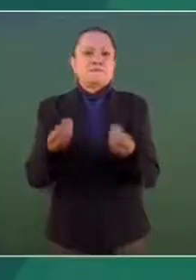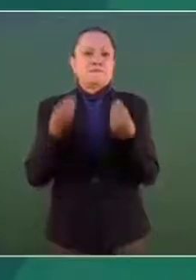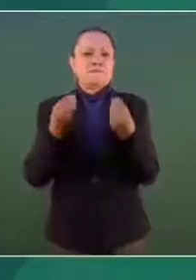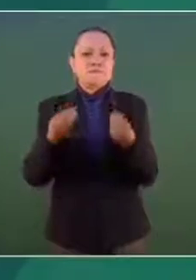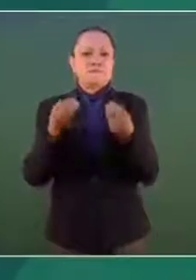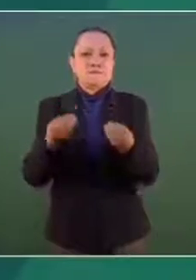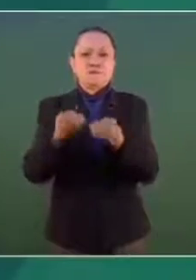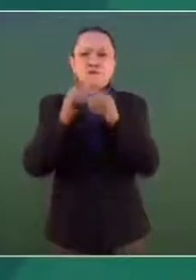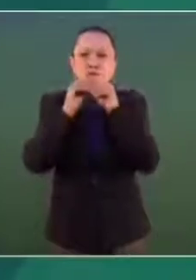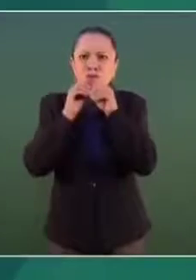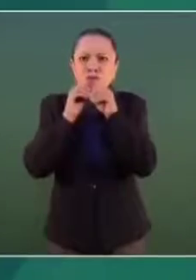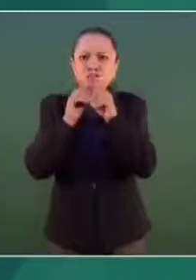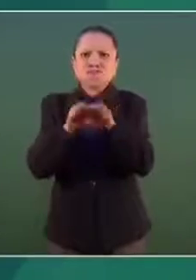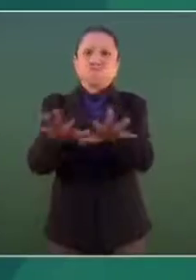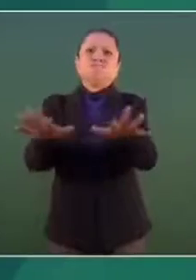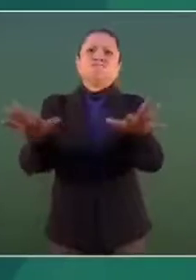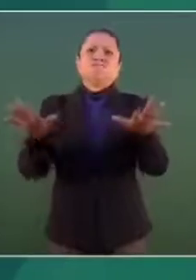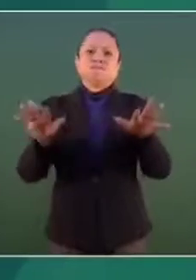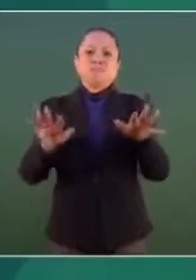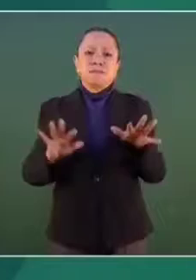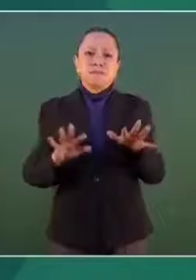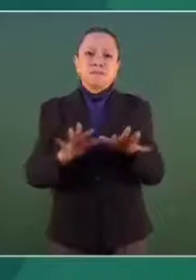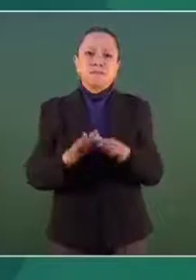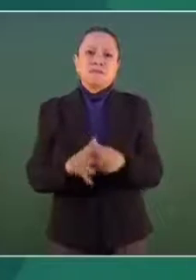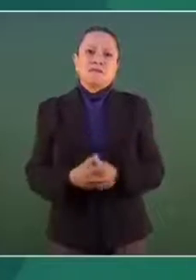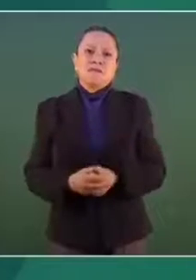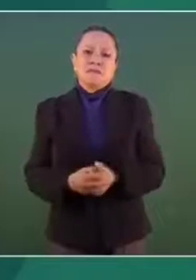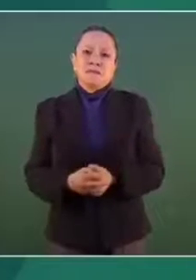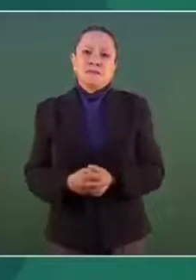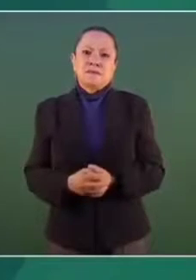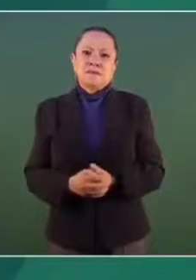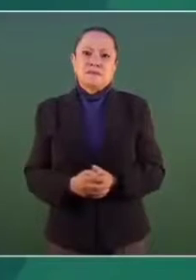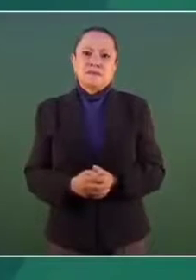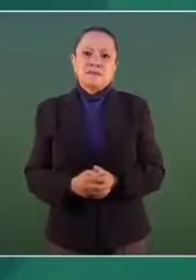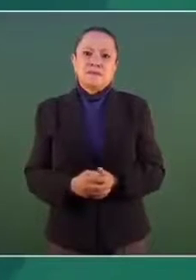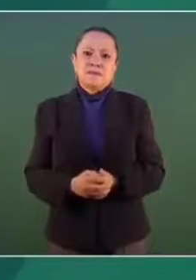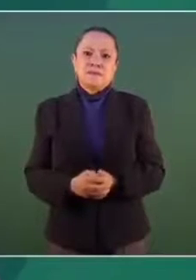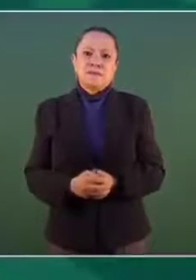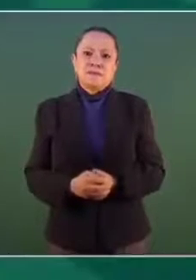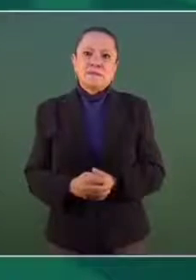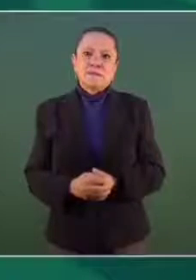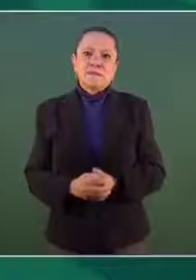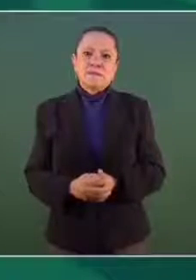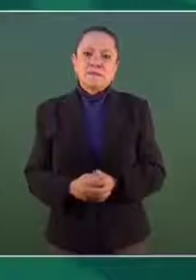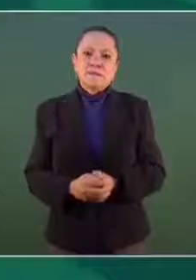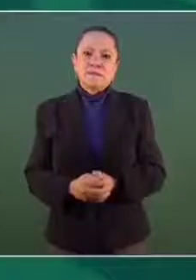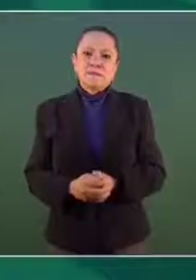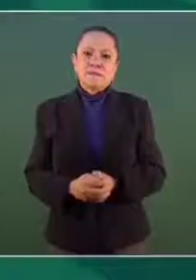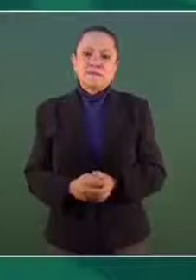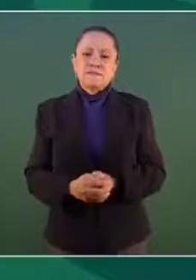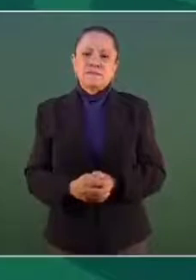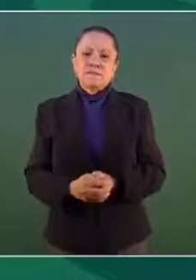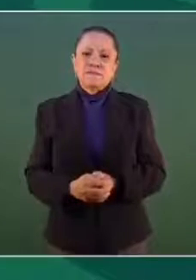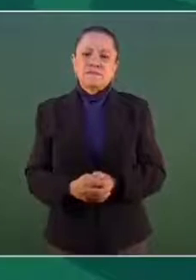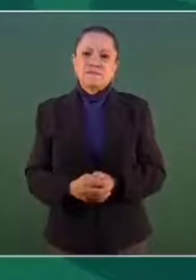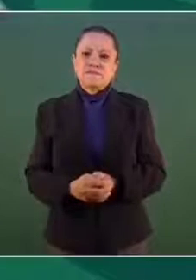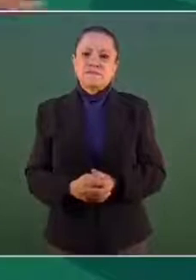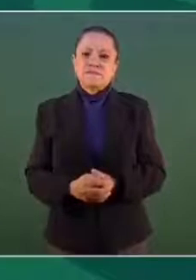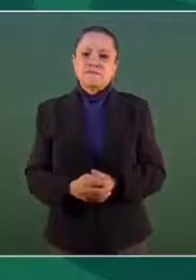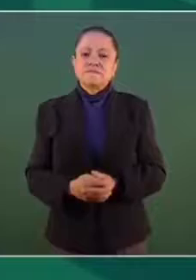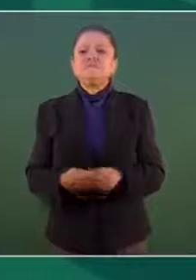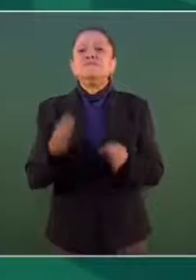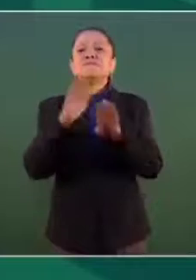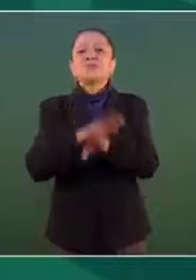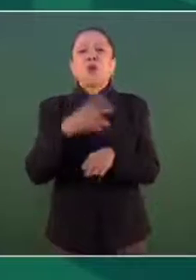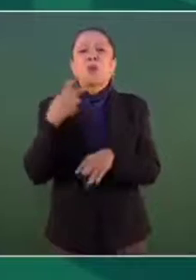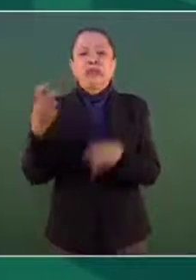publicitario sobre